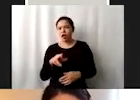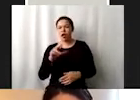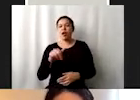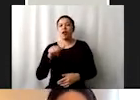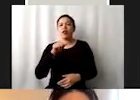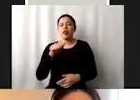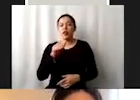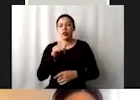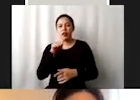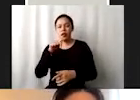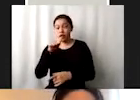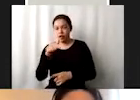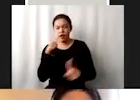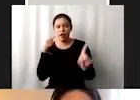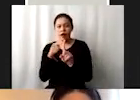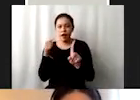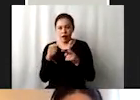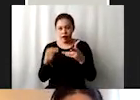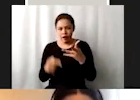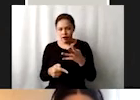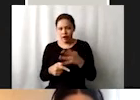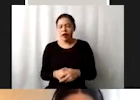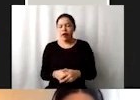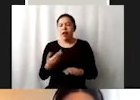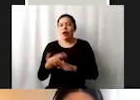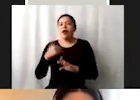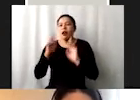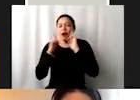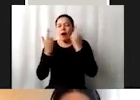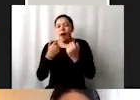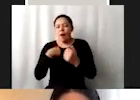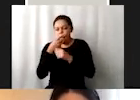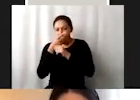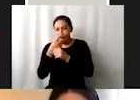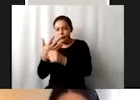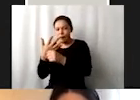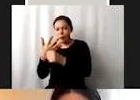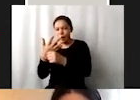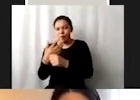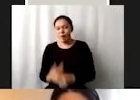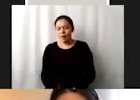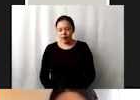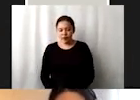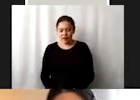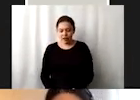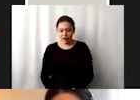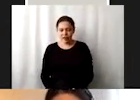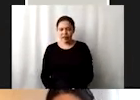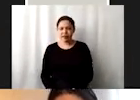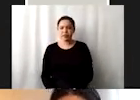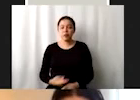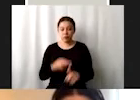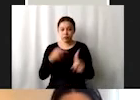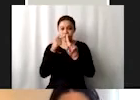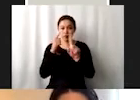objetivos. les comentaba un poco en la sesión pasada que la razón por que los objetivos tienen incluso esta